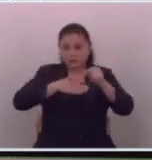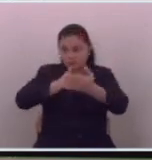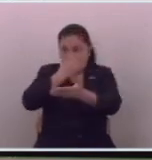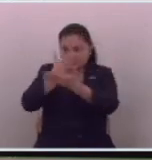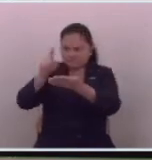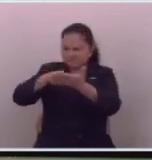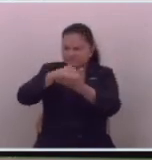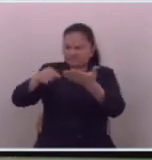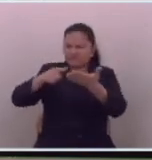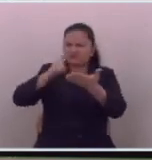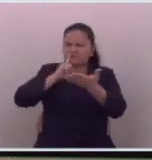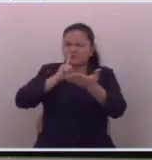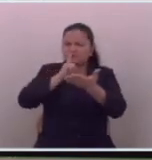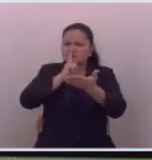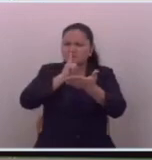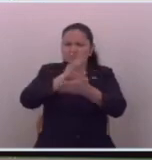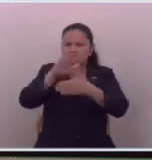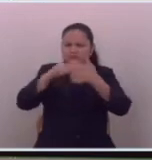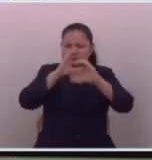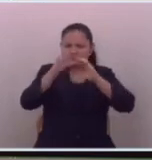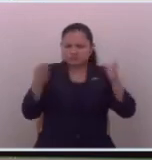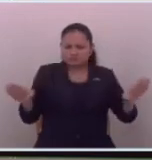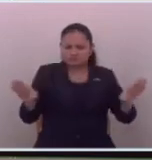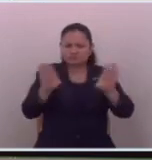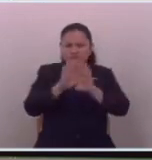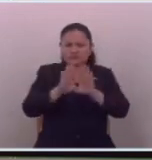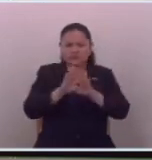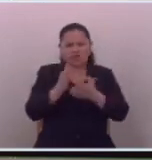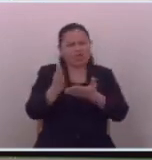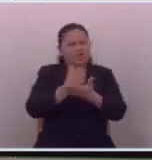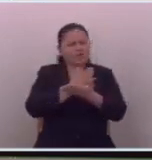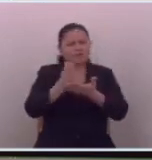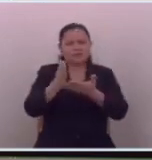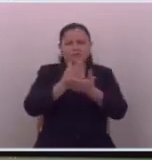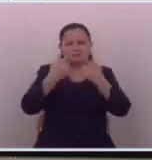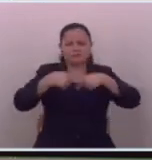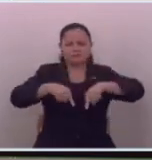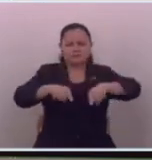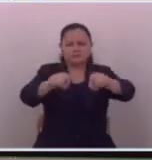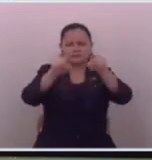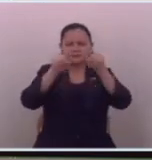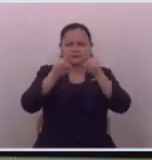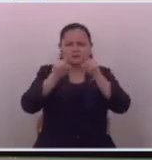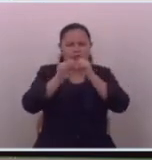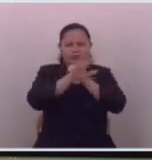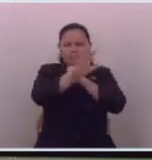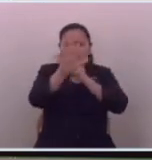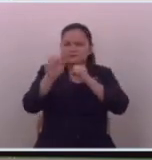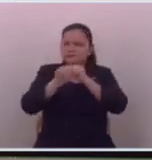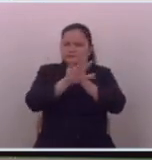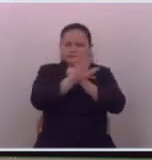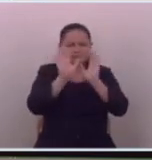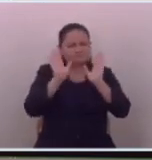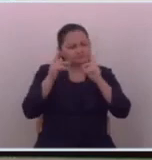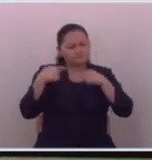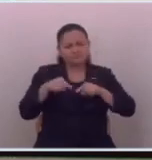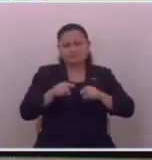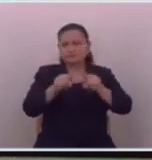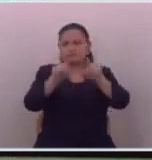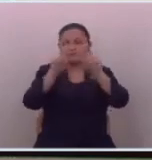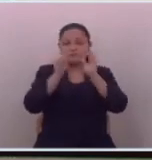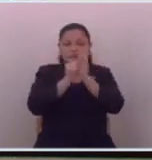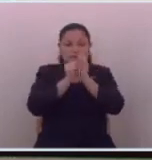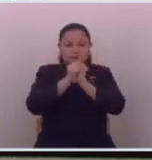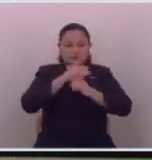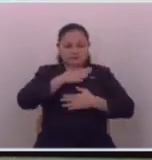y quien ha llegado a cerrarles un medio de comunicación no hombre síganlo sacando si no es